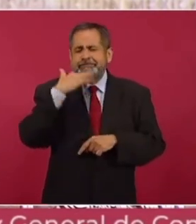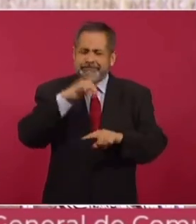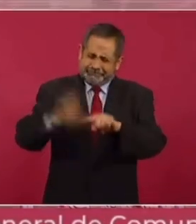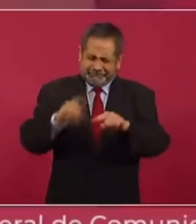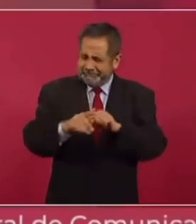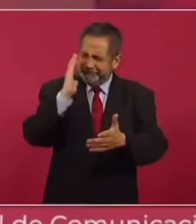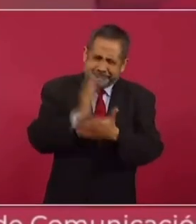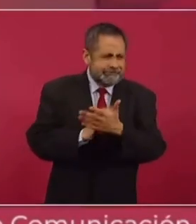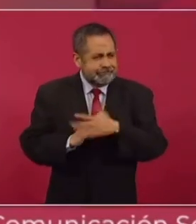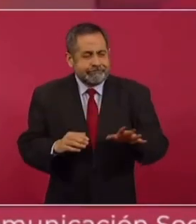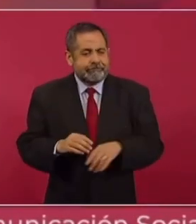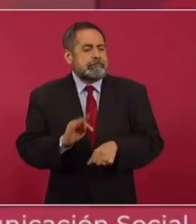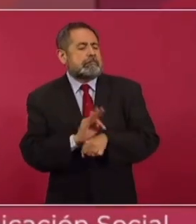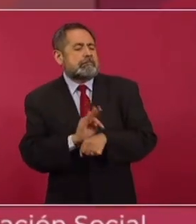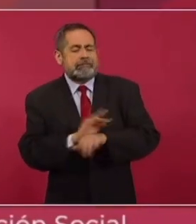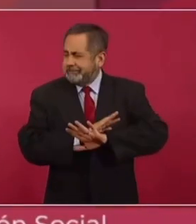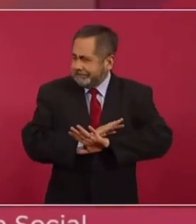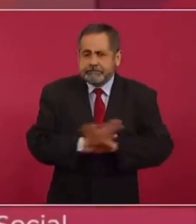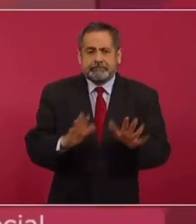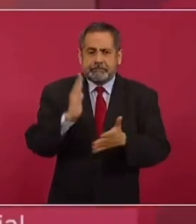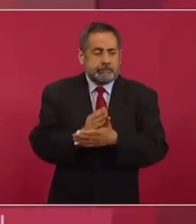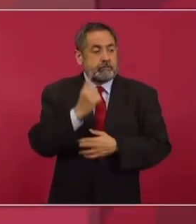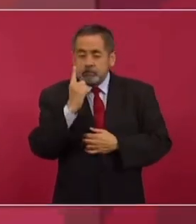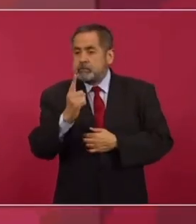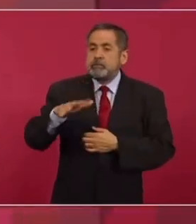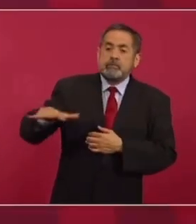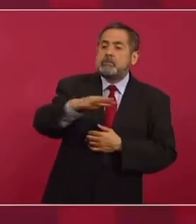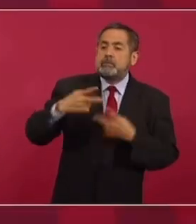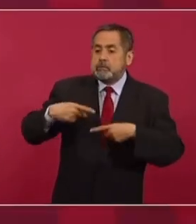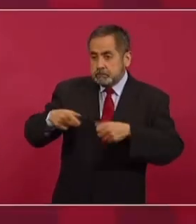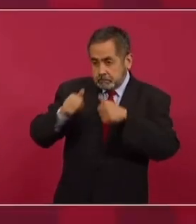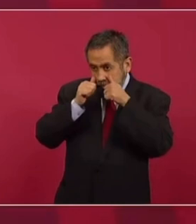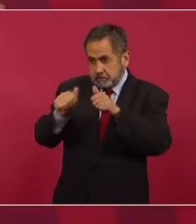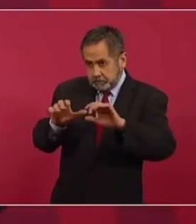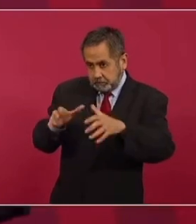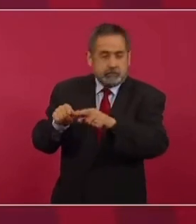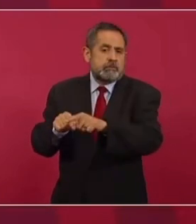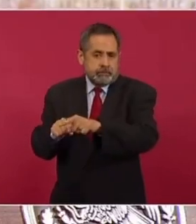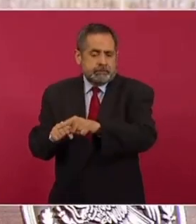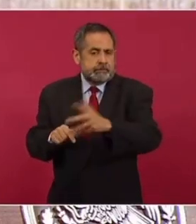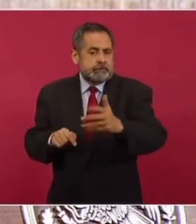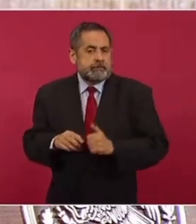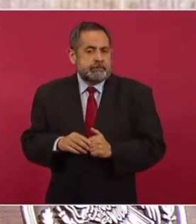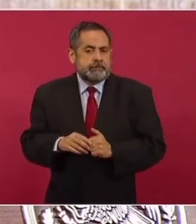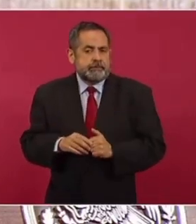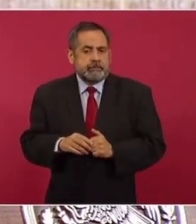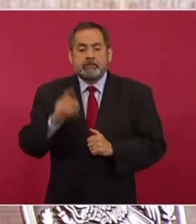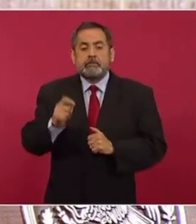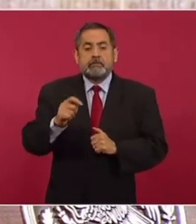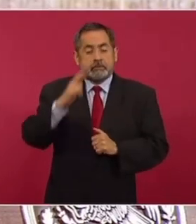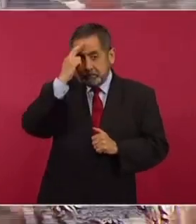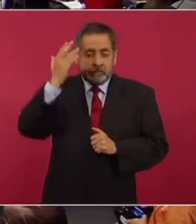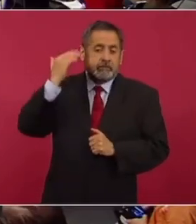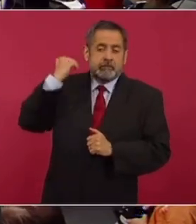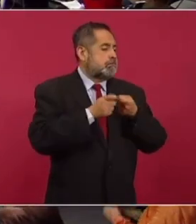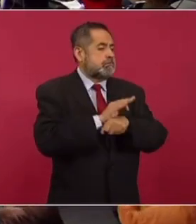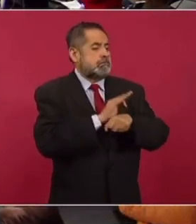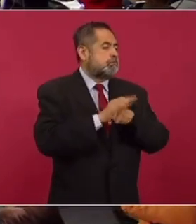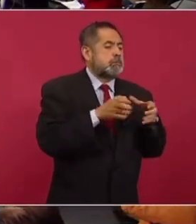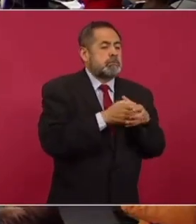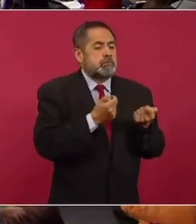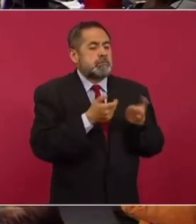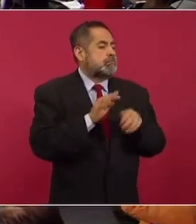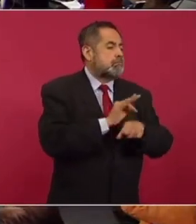con los privilegios, atender al pueblo, porque solo se gobernaba para las minorías,